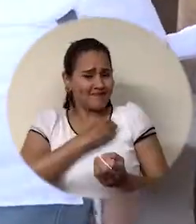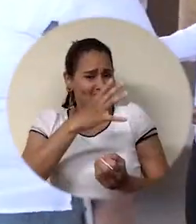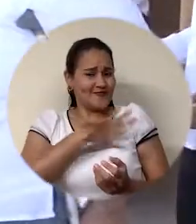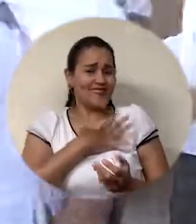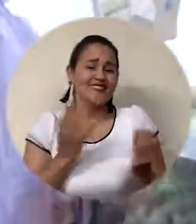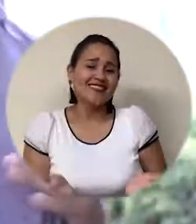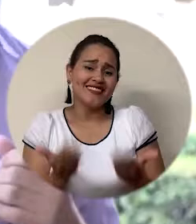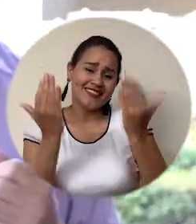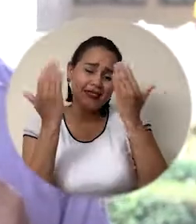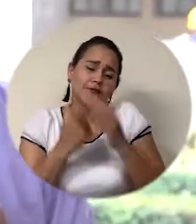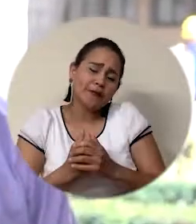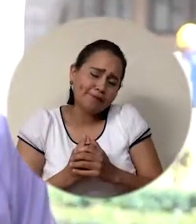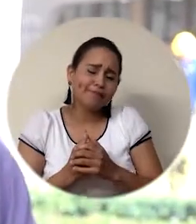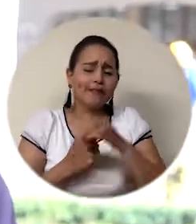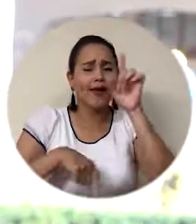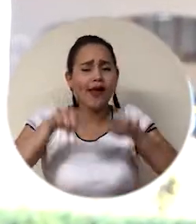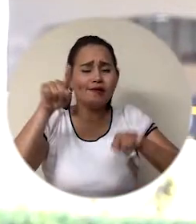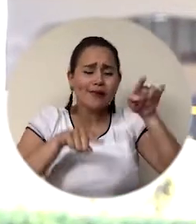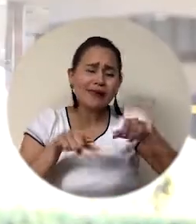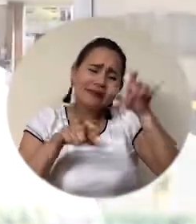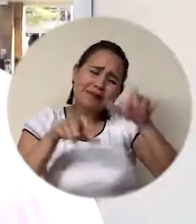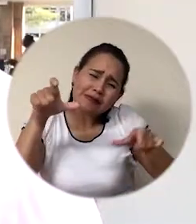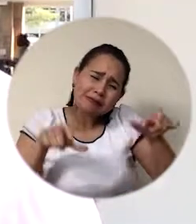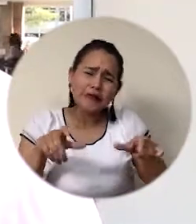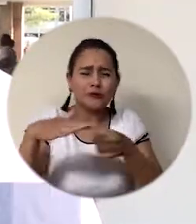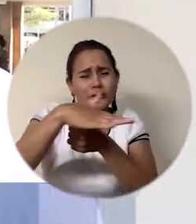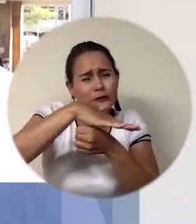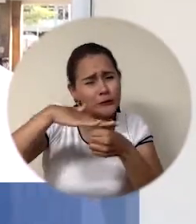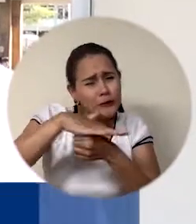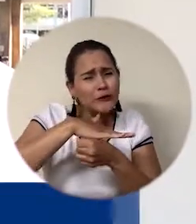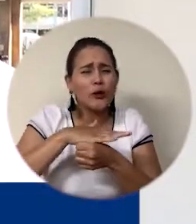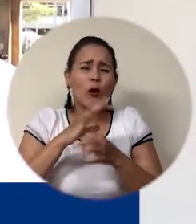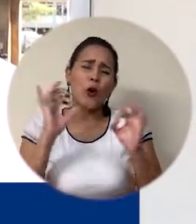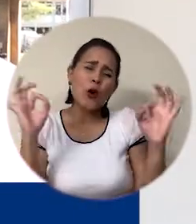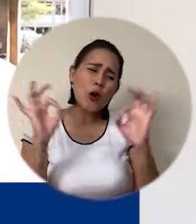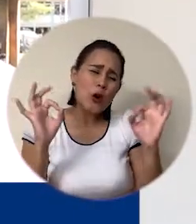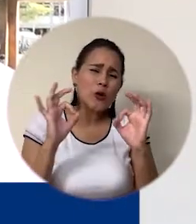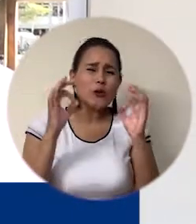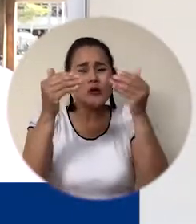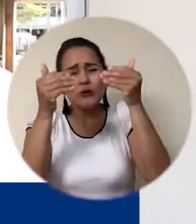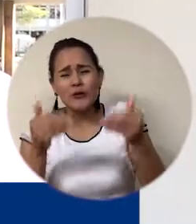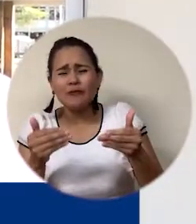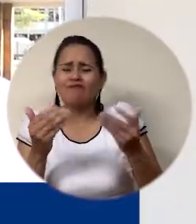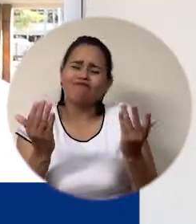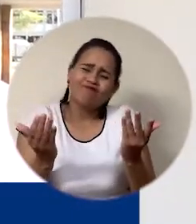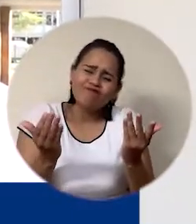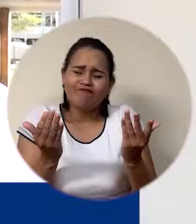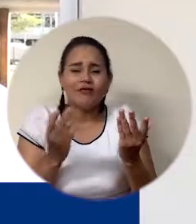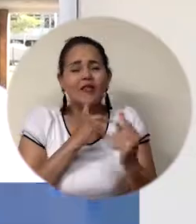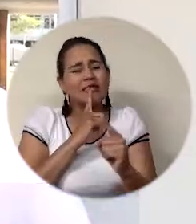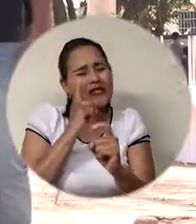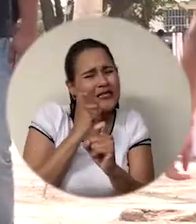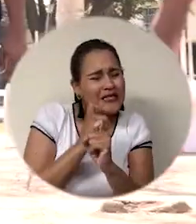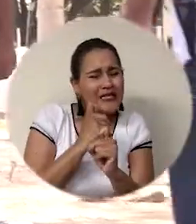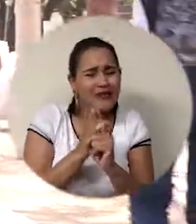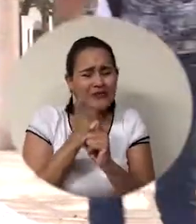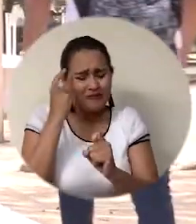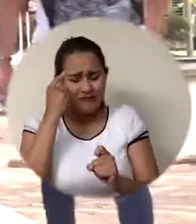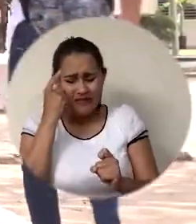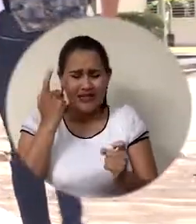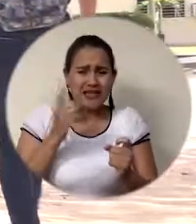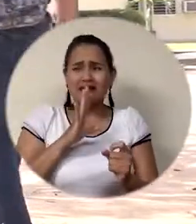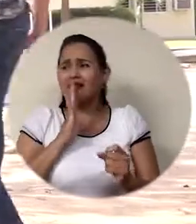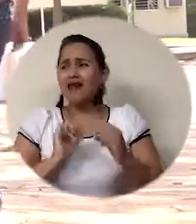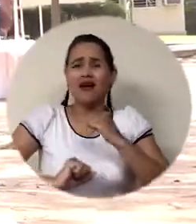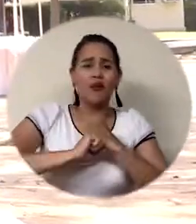Salazar. Están dando oportunidades a personas que de pronto por su situación, por su condición en el momento,